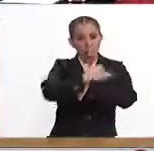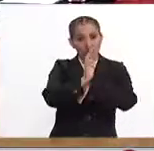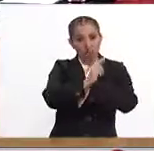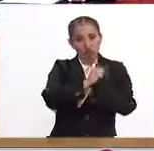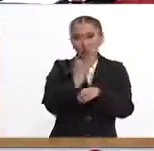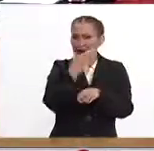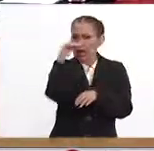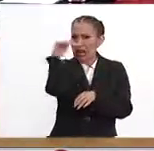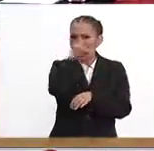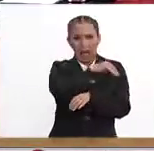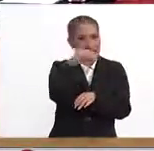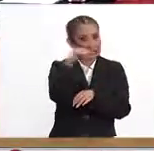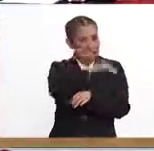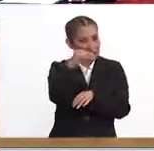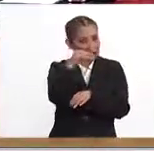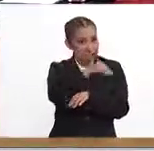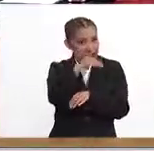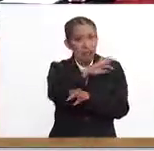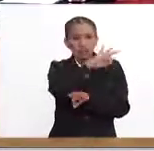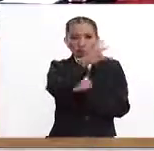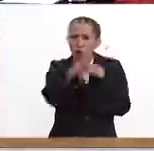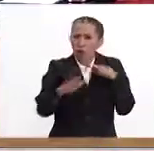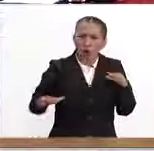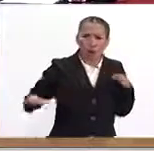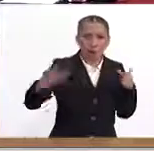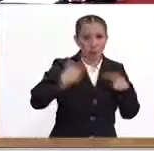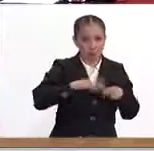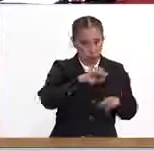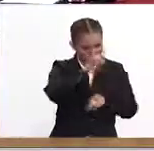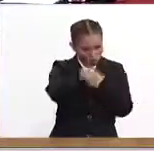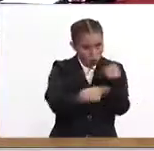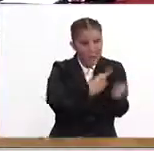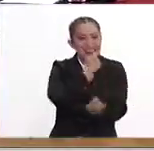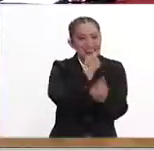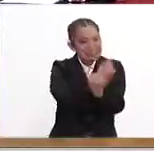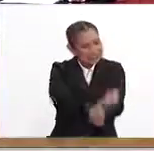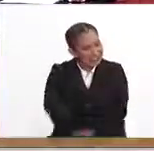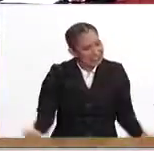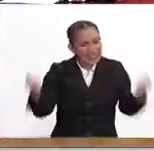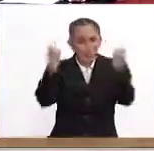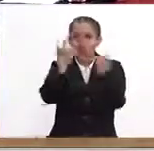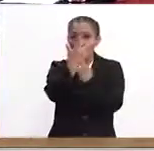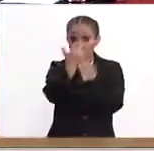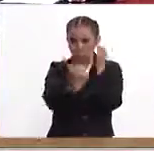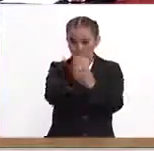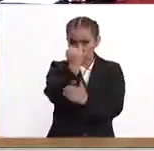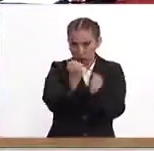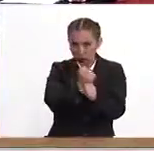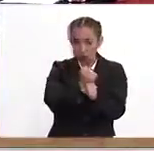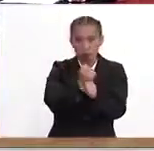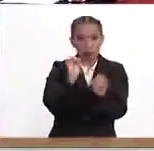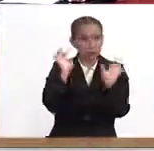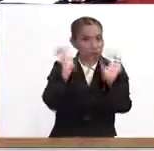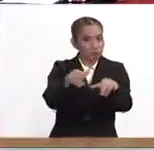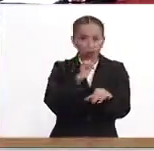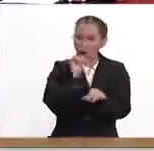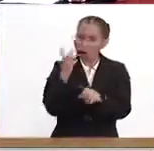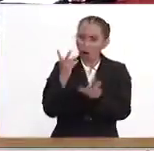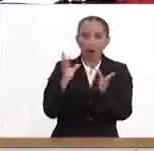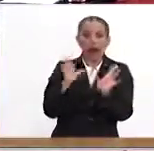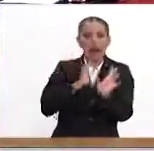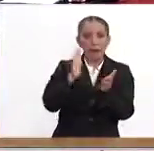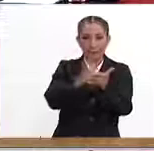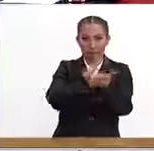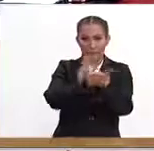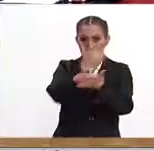sin costo. Todas las personas pueden ir desde niños a partir de los 8 años No que inscribirse, nada. Llega. Sí, hay una